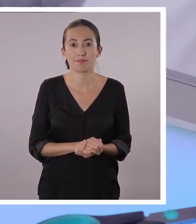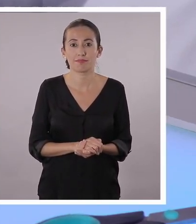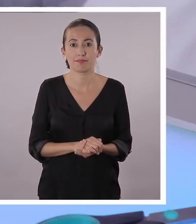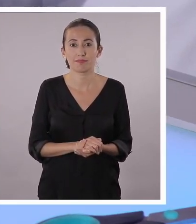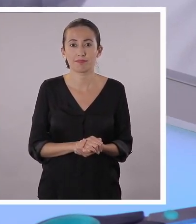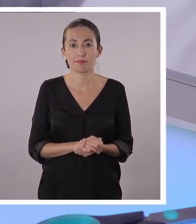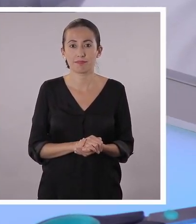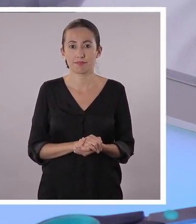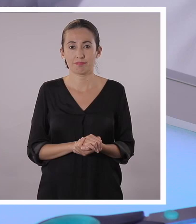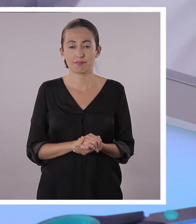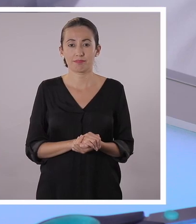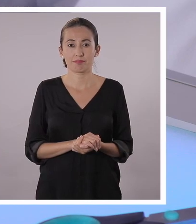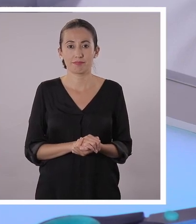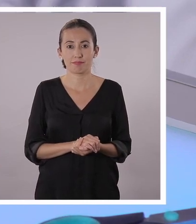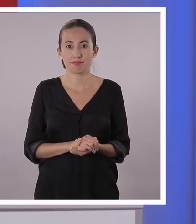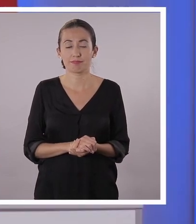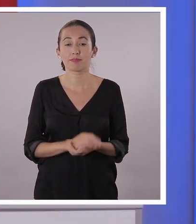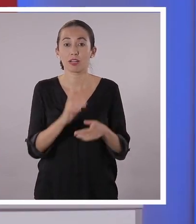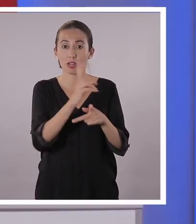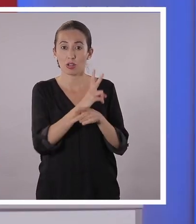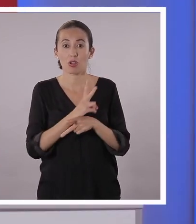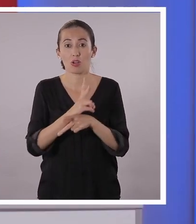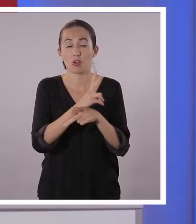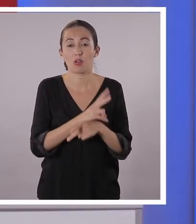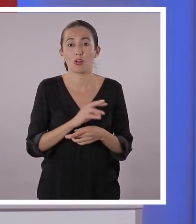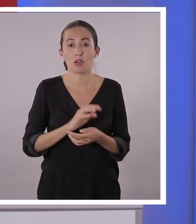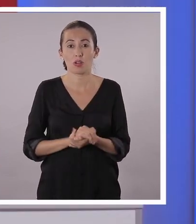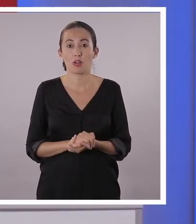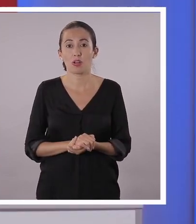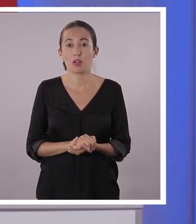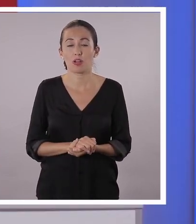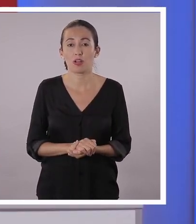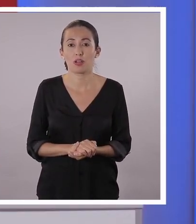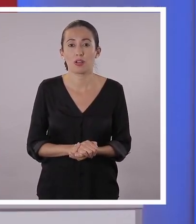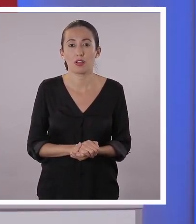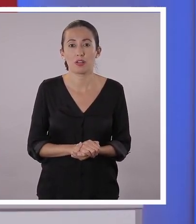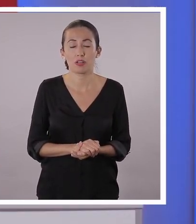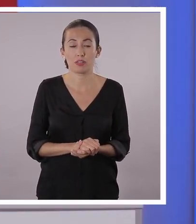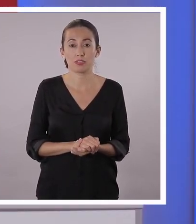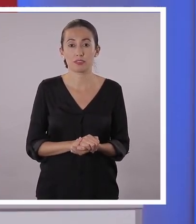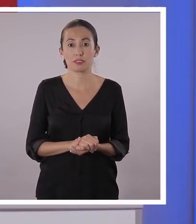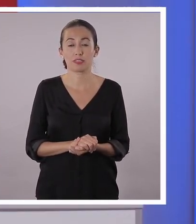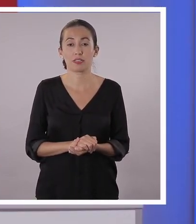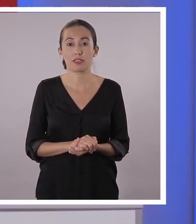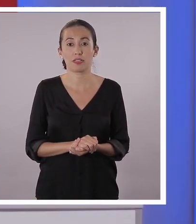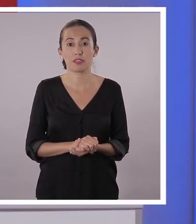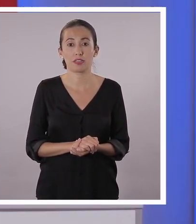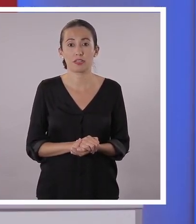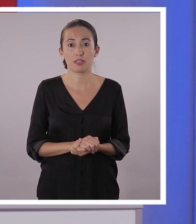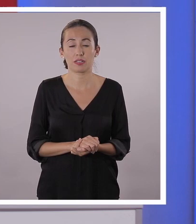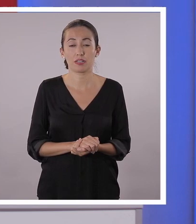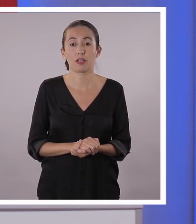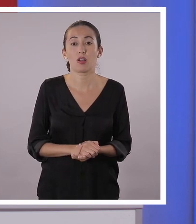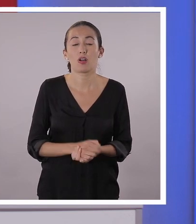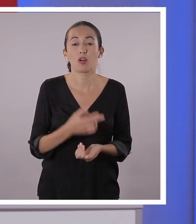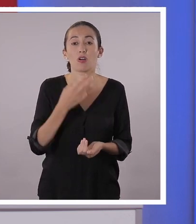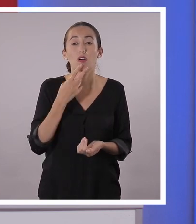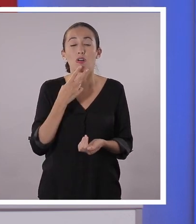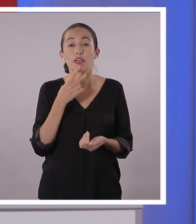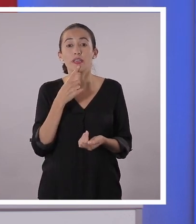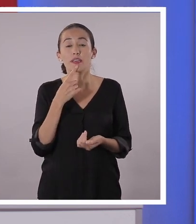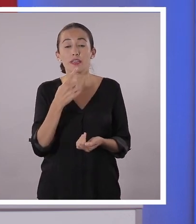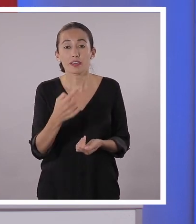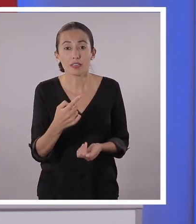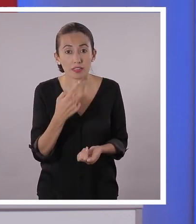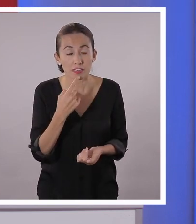Ahí está. Con mucho cuidado, chicos y chicas en la casa al momento de cumplir con este paso. Sí, con muchísimo